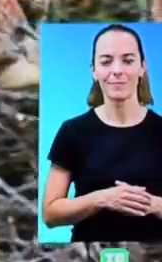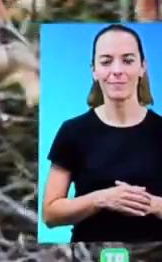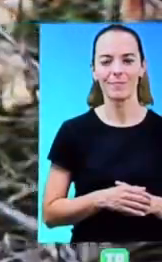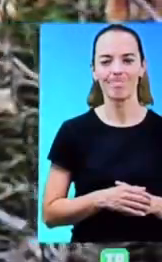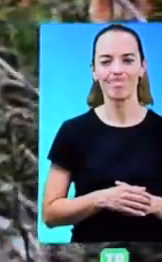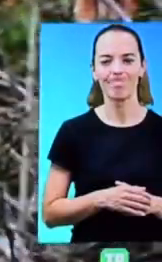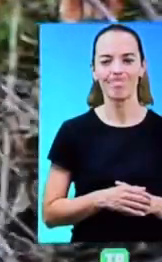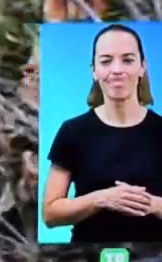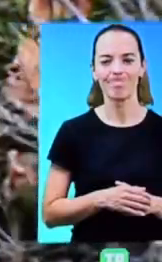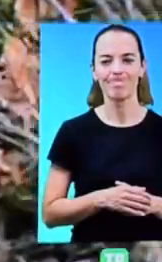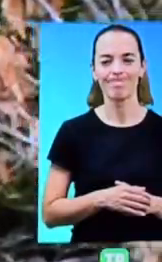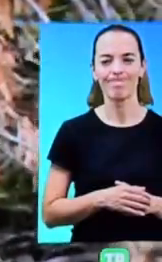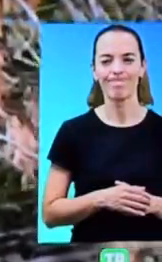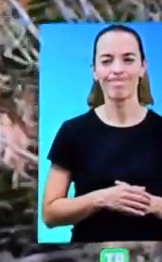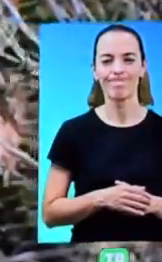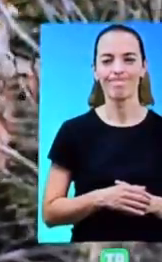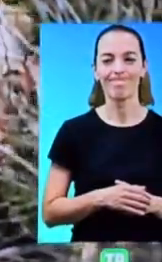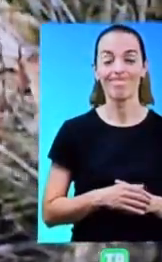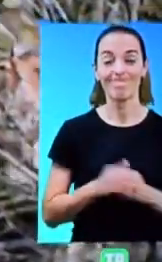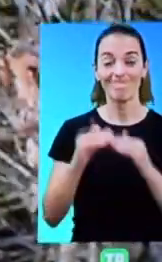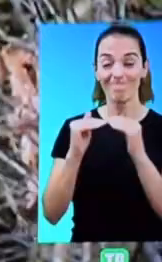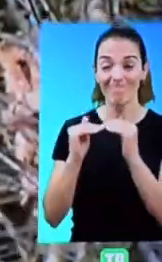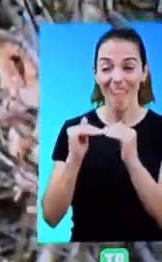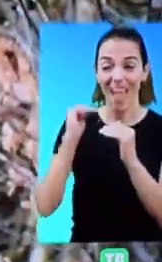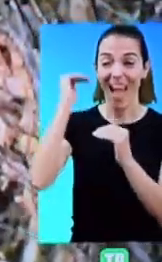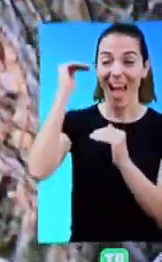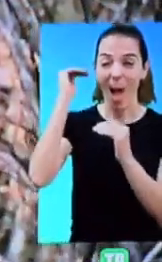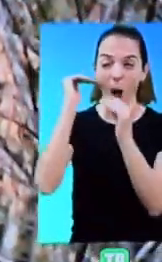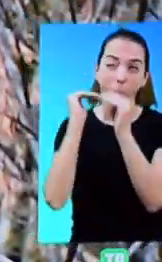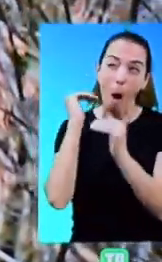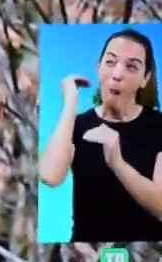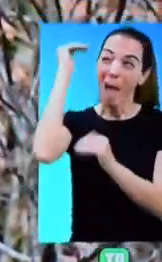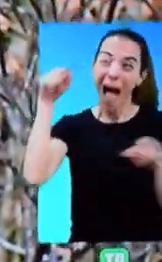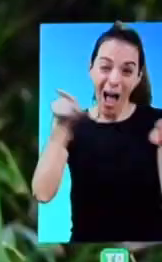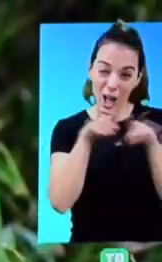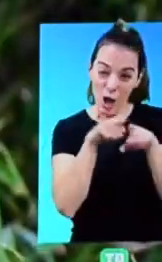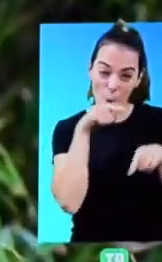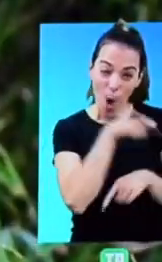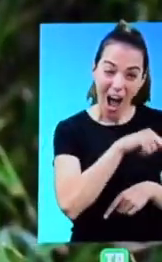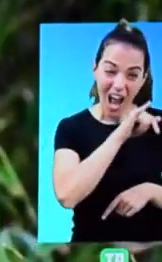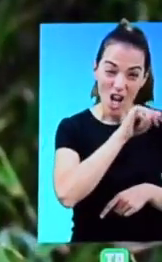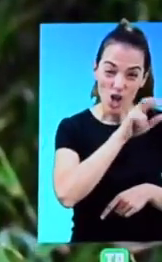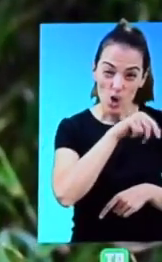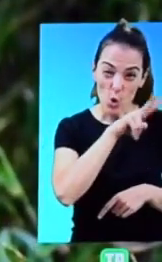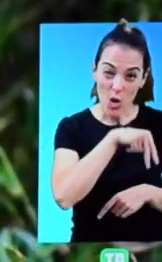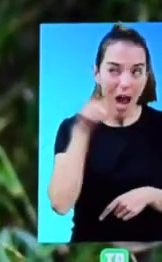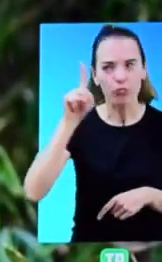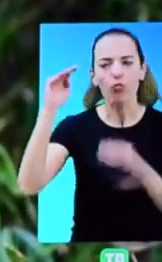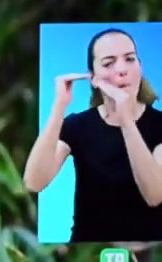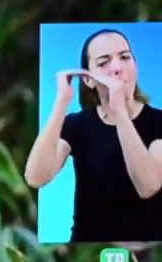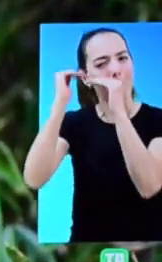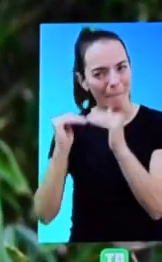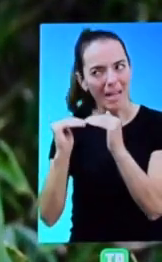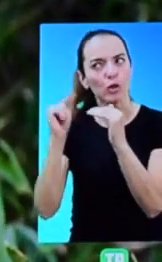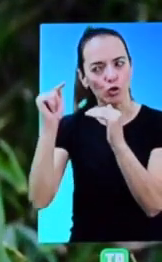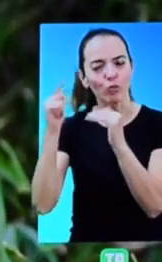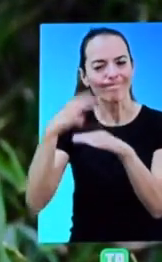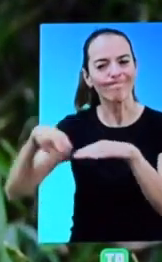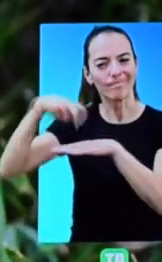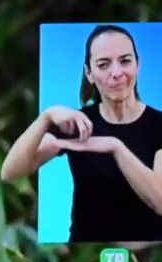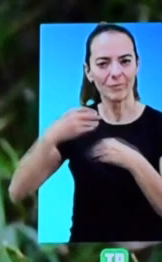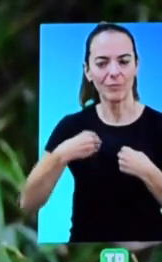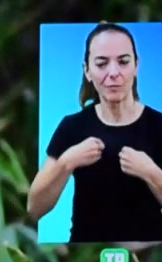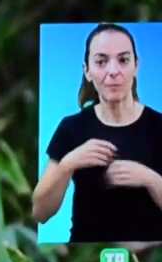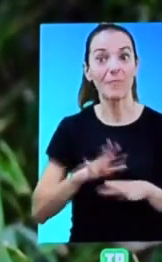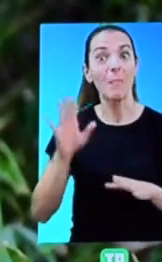Vive a altitudes menos elevadas que sus familiares de Yunnan. Aunque necesita igualmente un